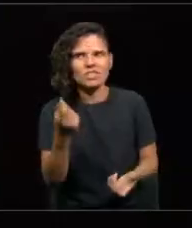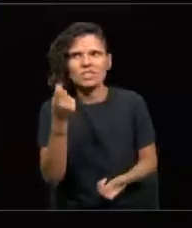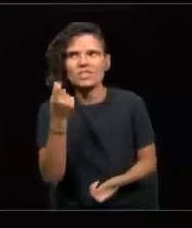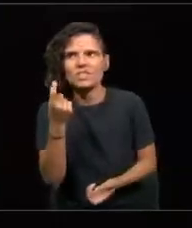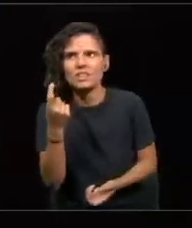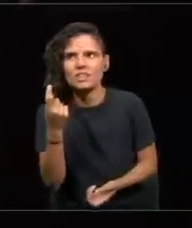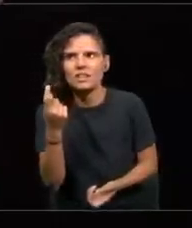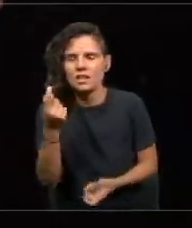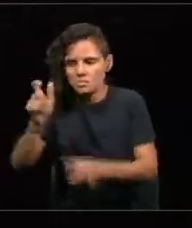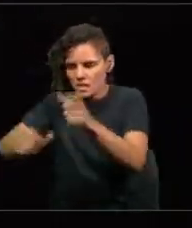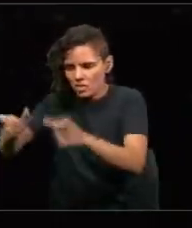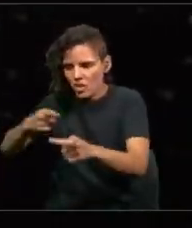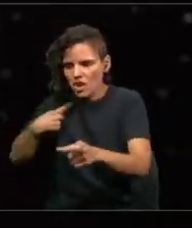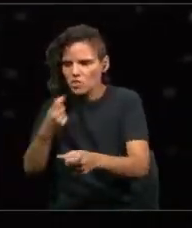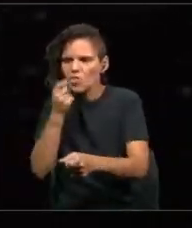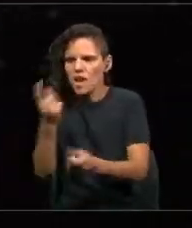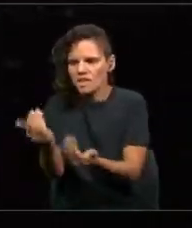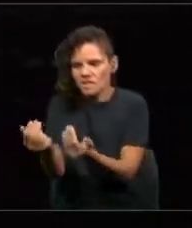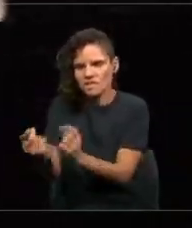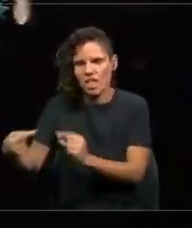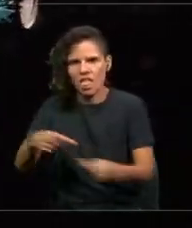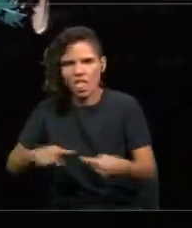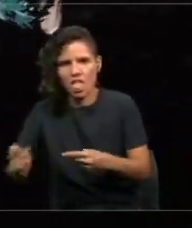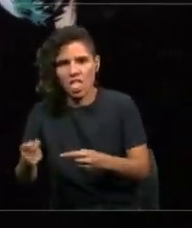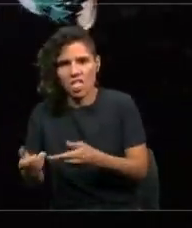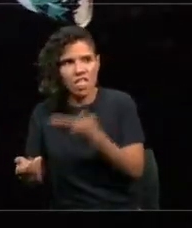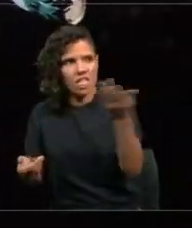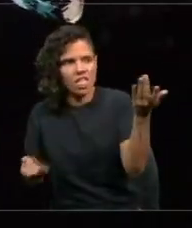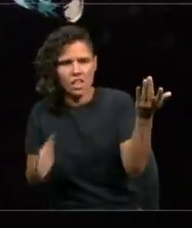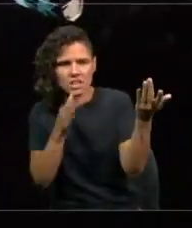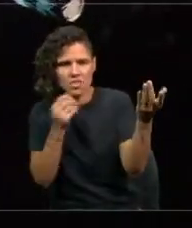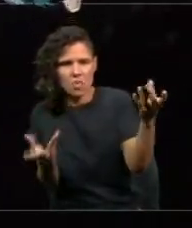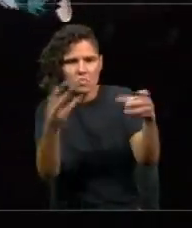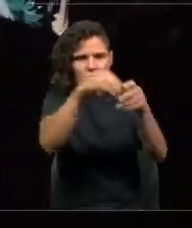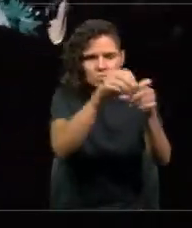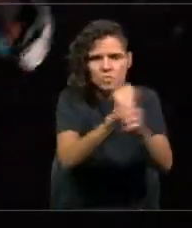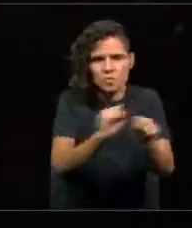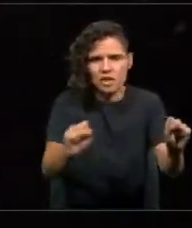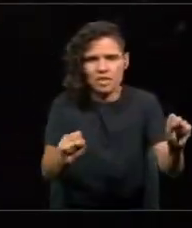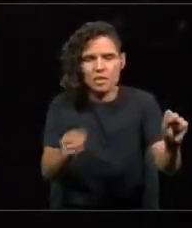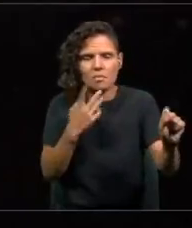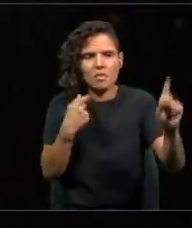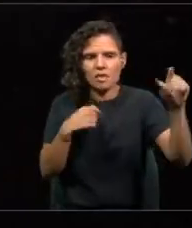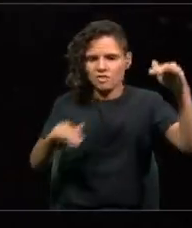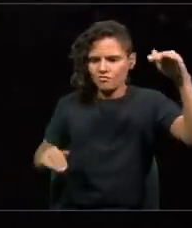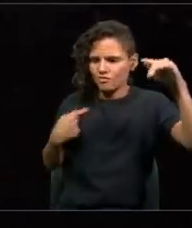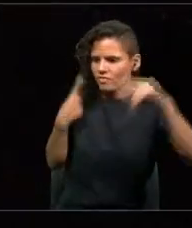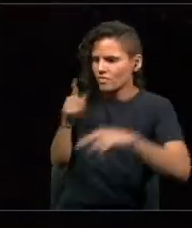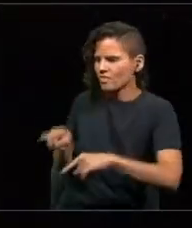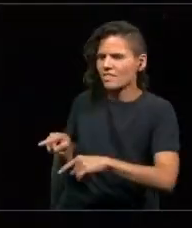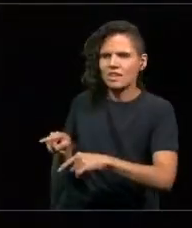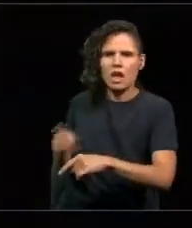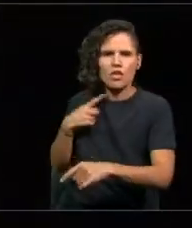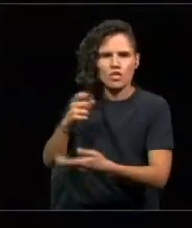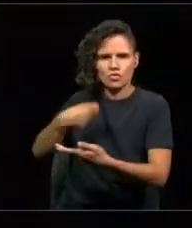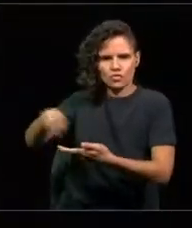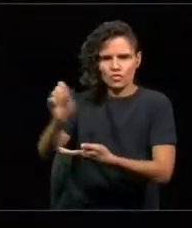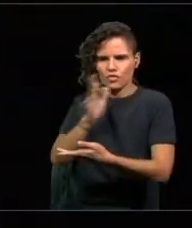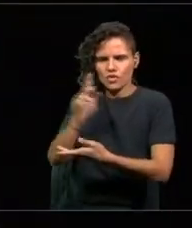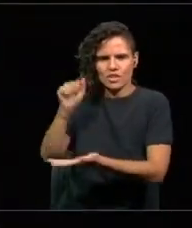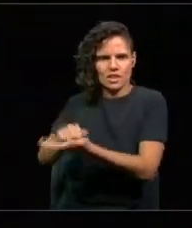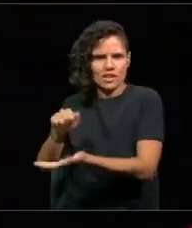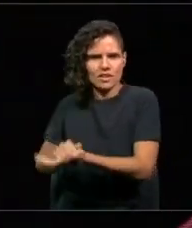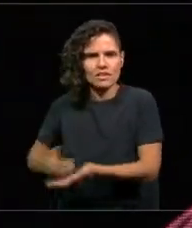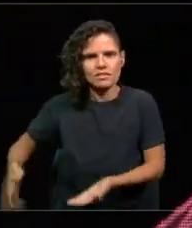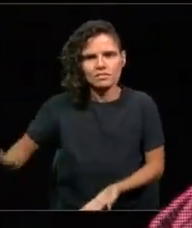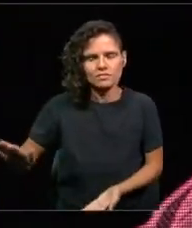no tienen espacio y cabida en una casta institucional que no reconoce esta demanda? Por eso nosotros nos atrevemos a